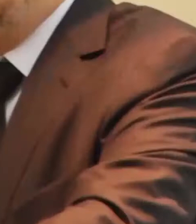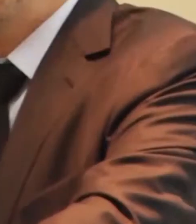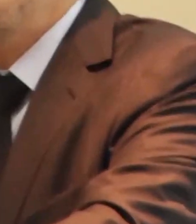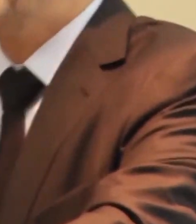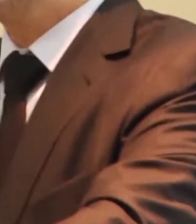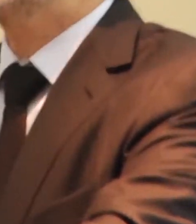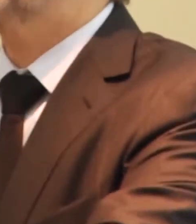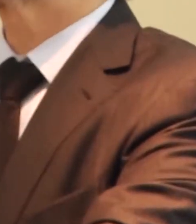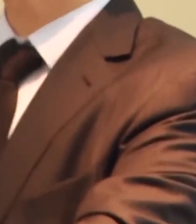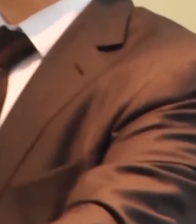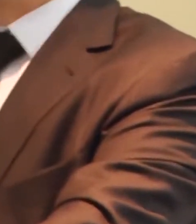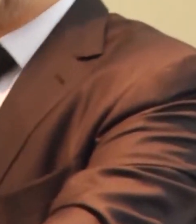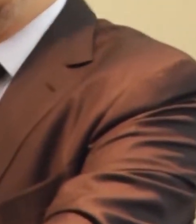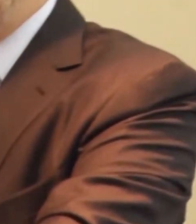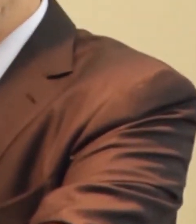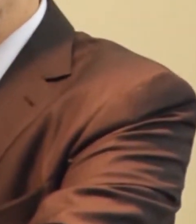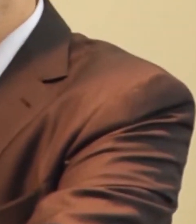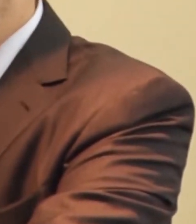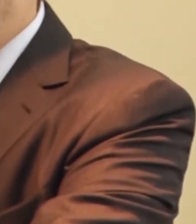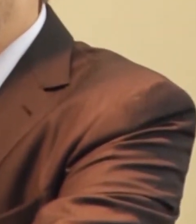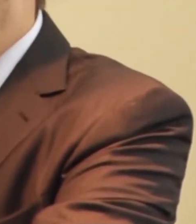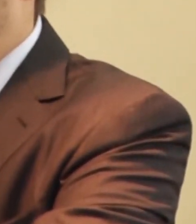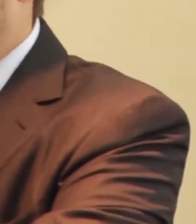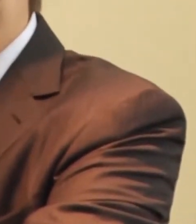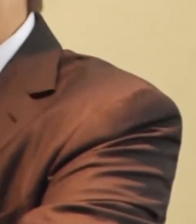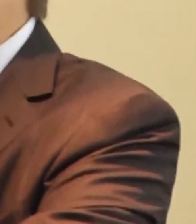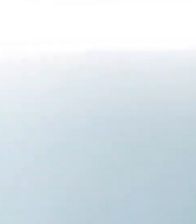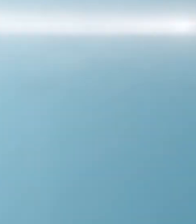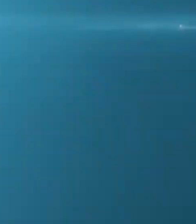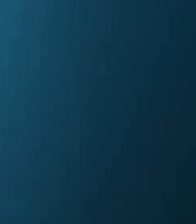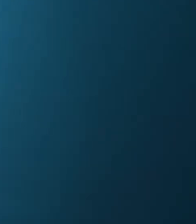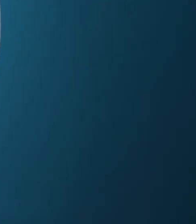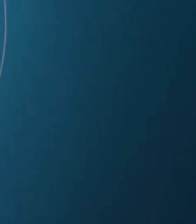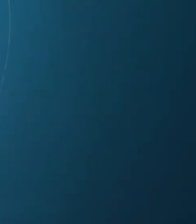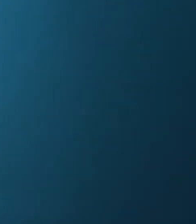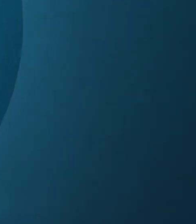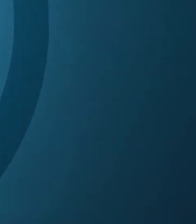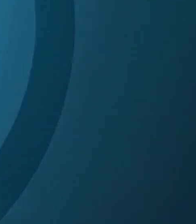libre, es muy difícil observar. Así es.